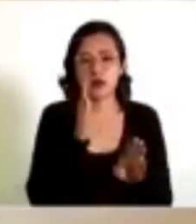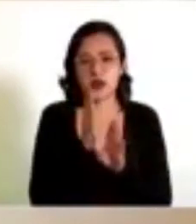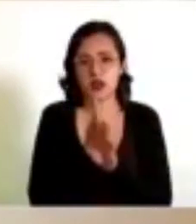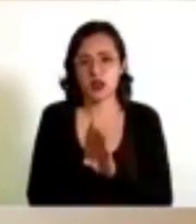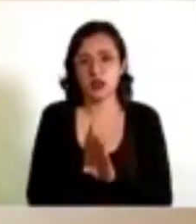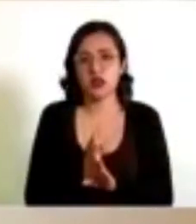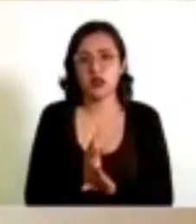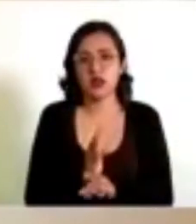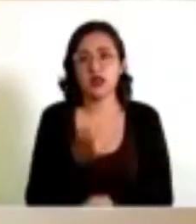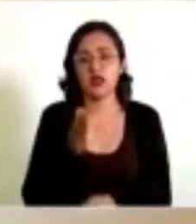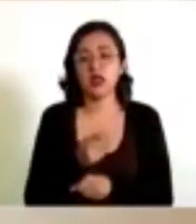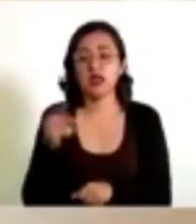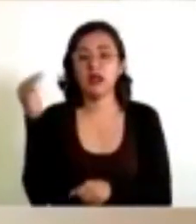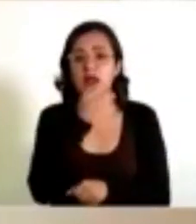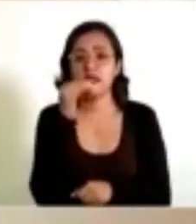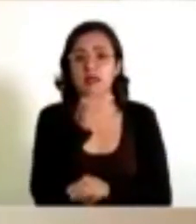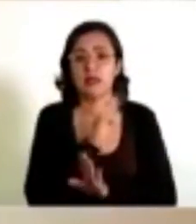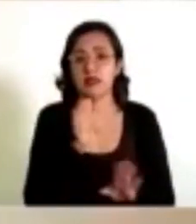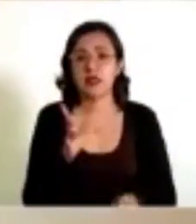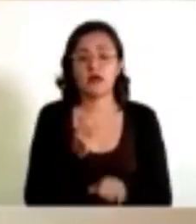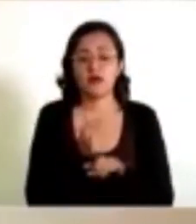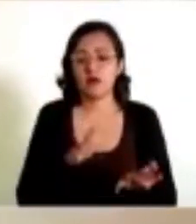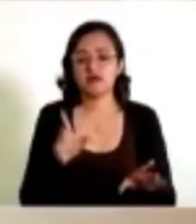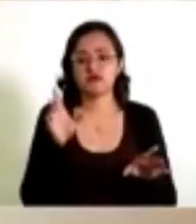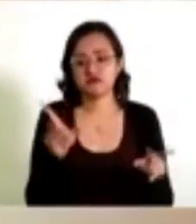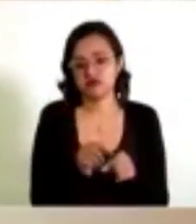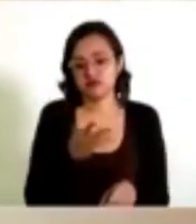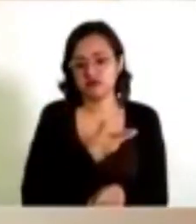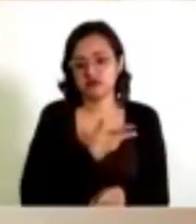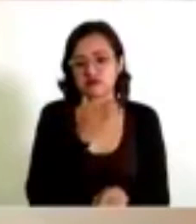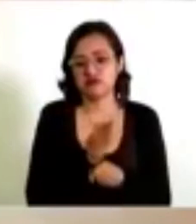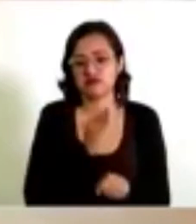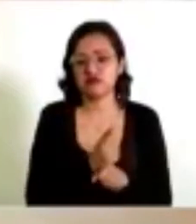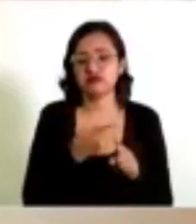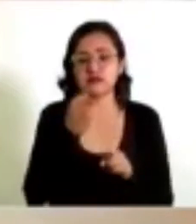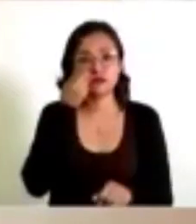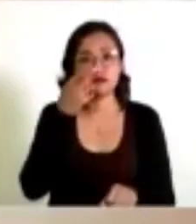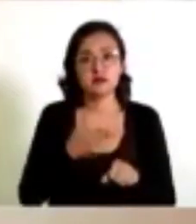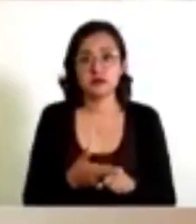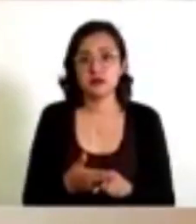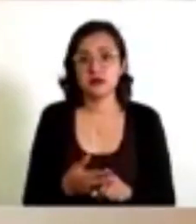Sigue siendo gratuito. Es la información que yo tengo del director de